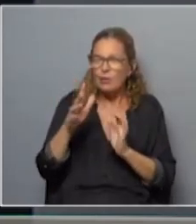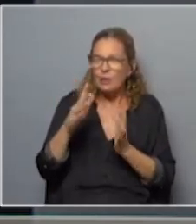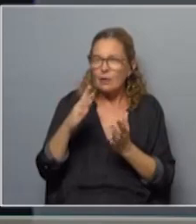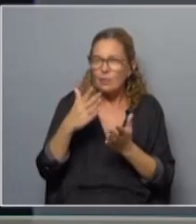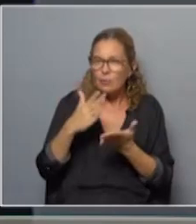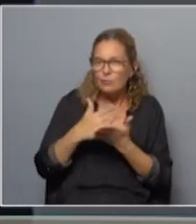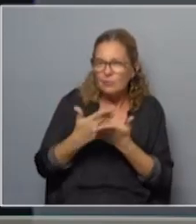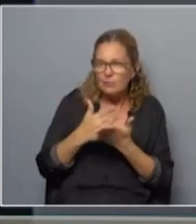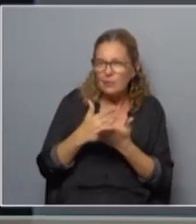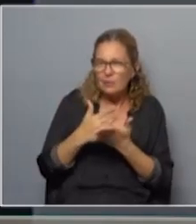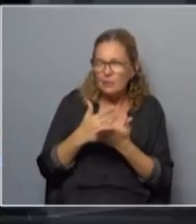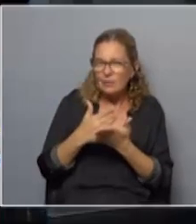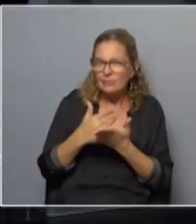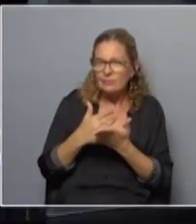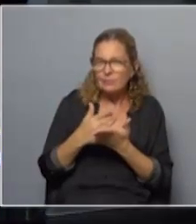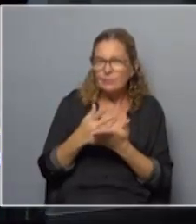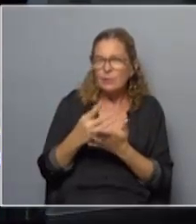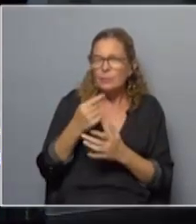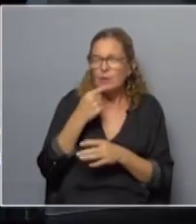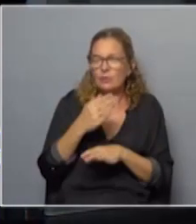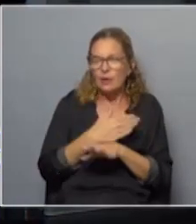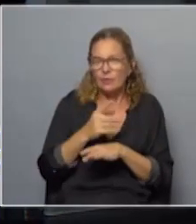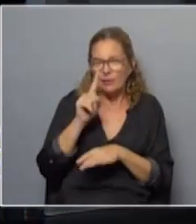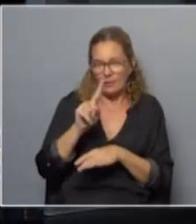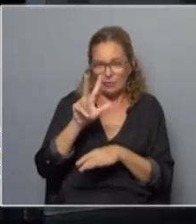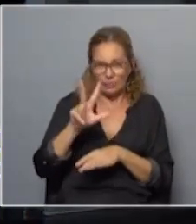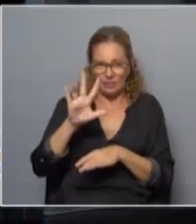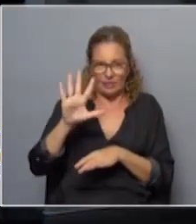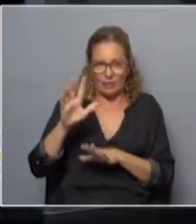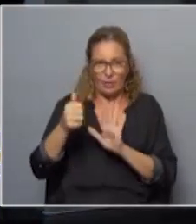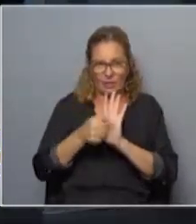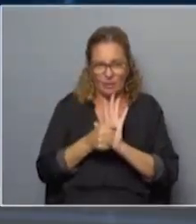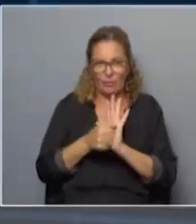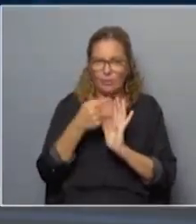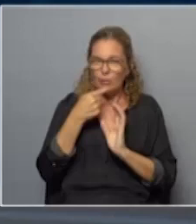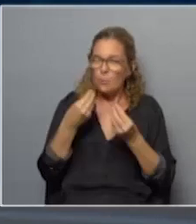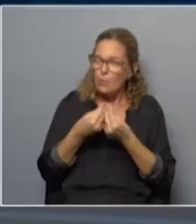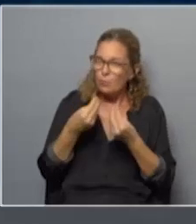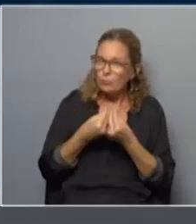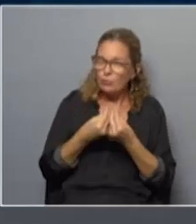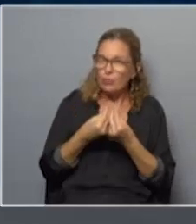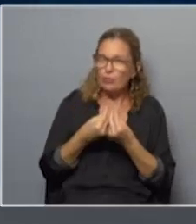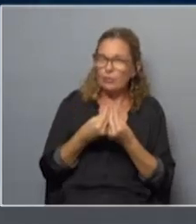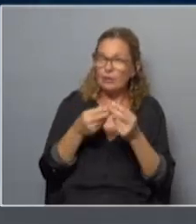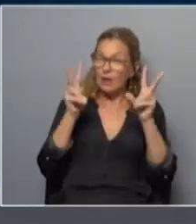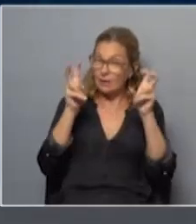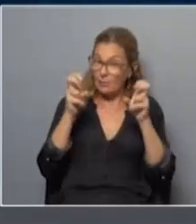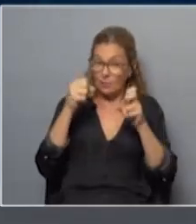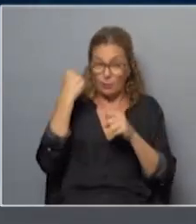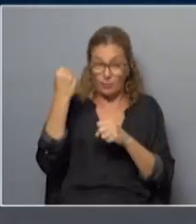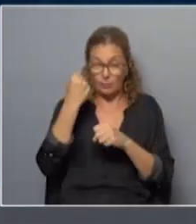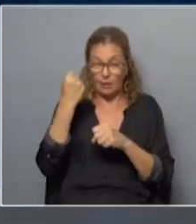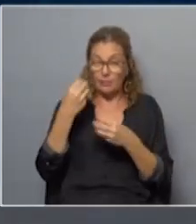definible? Como se ha dicho, son 135 artículos, muchos de ellos de materias muy complejas,